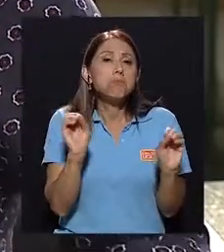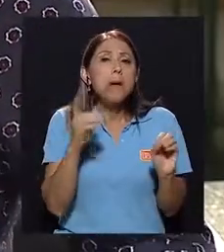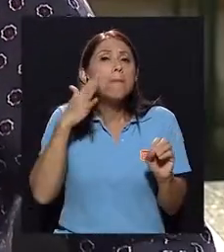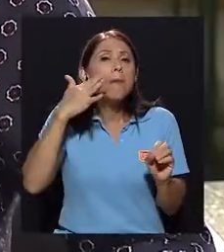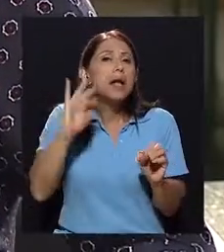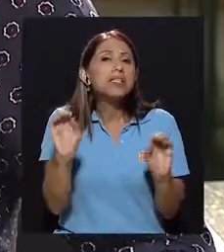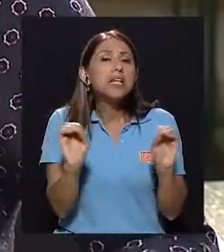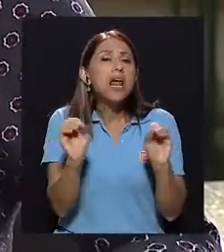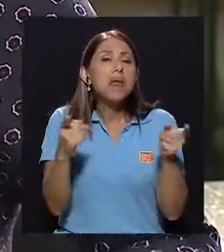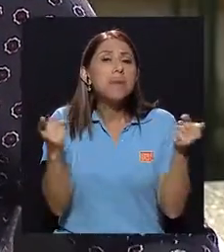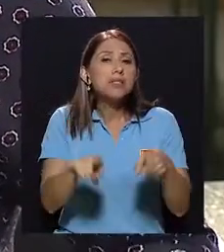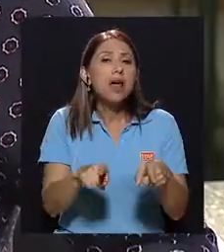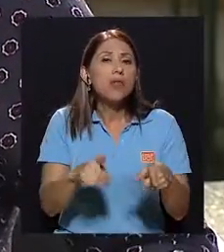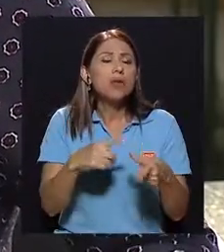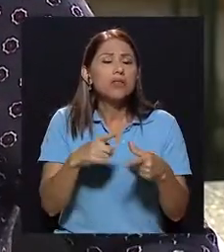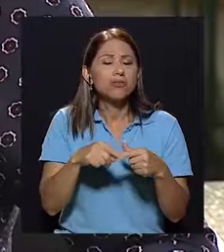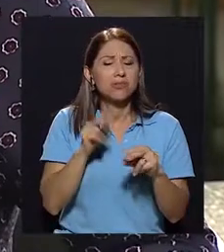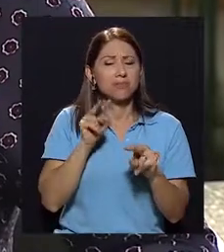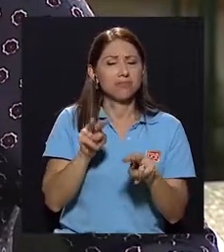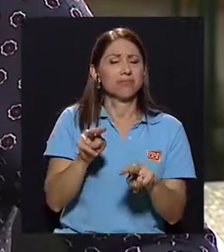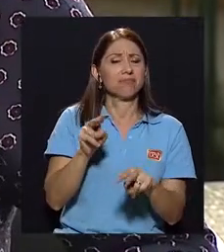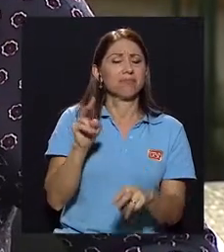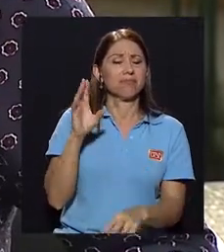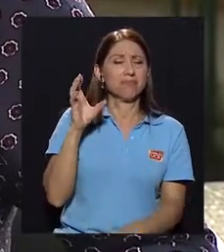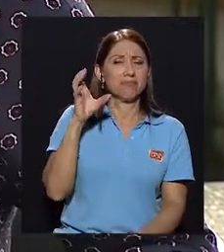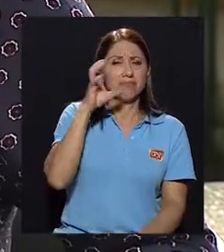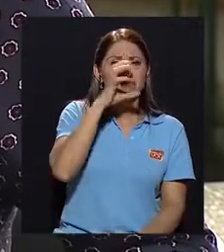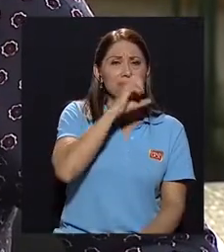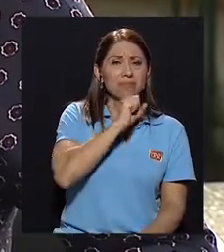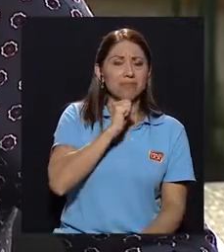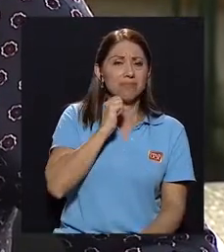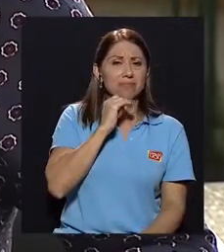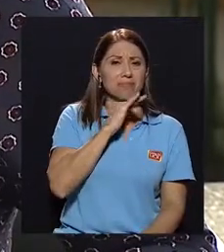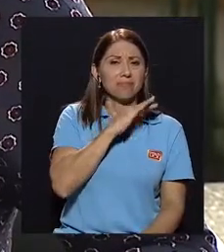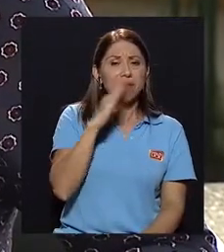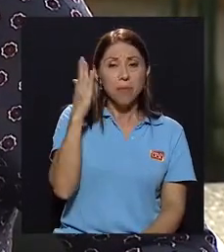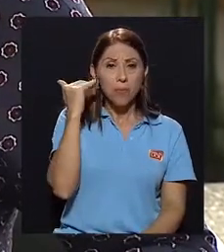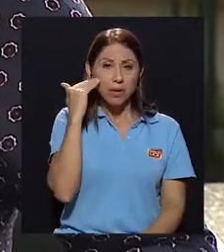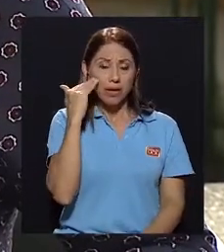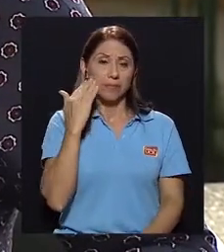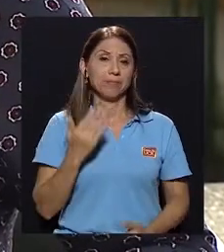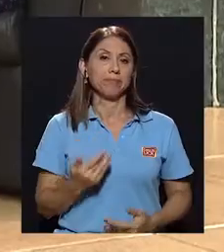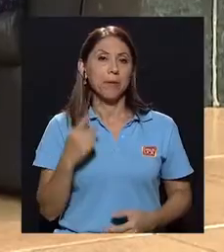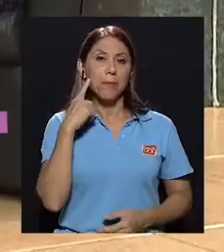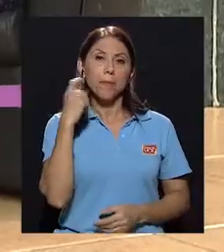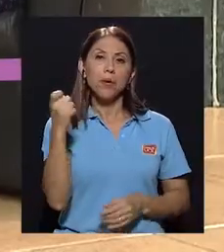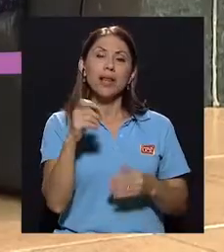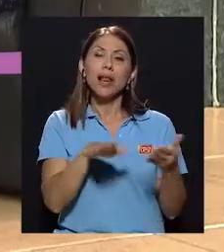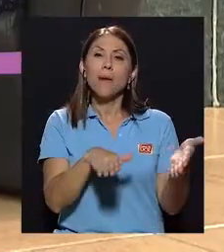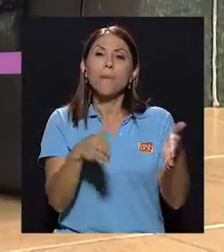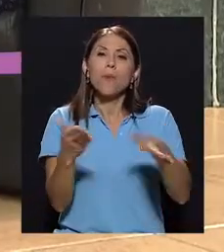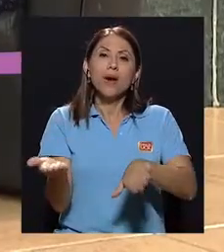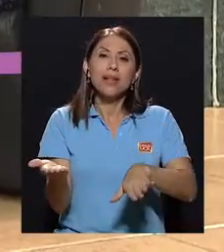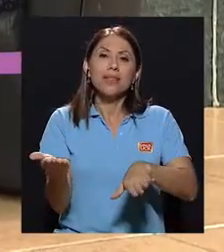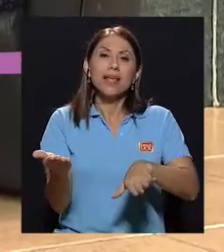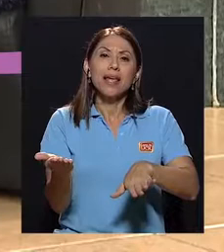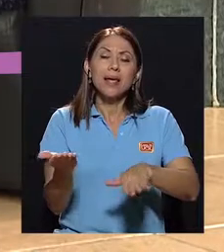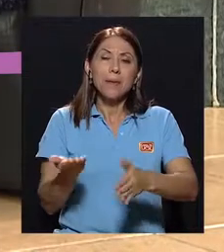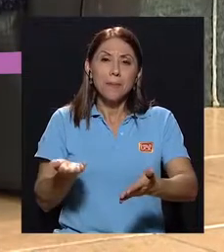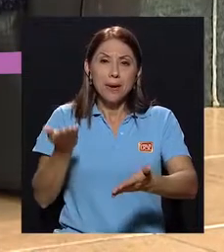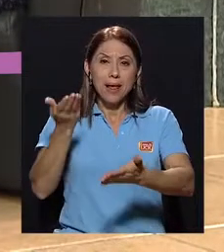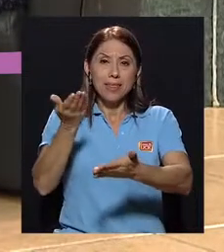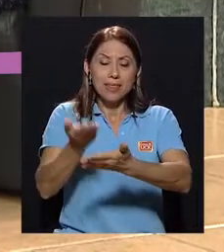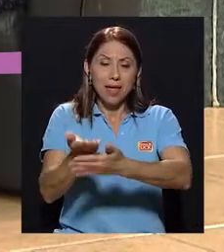Ya de por sí eso es sospechoso. ¿Por qué? Porque la muerte plantea un antes y un después.